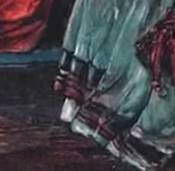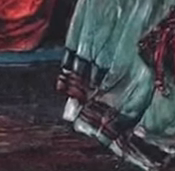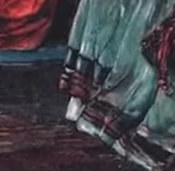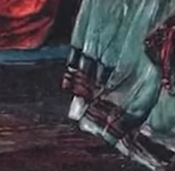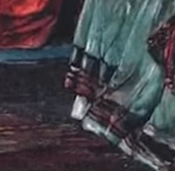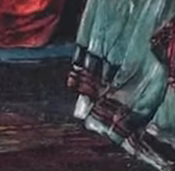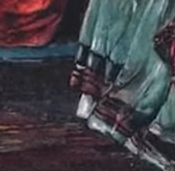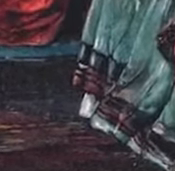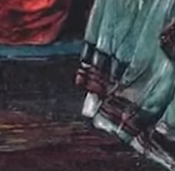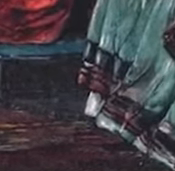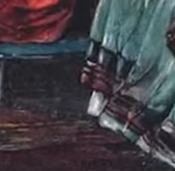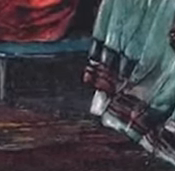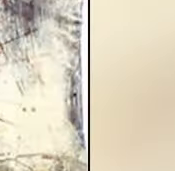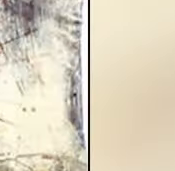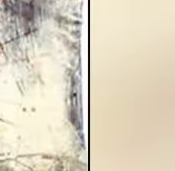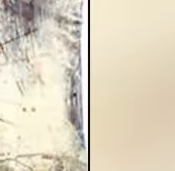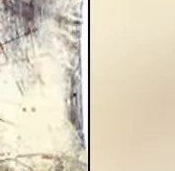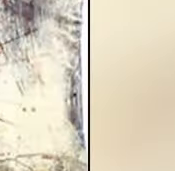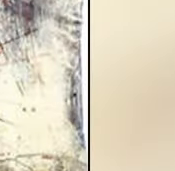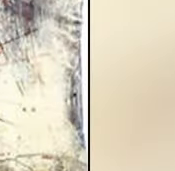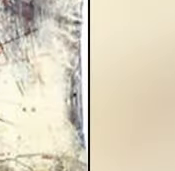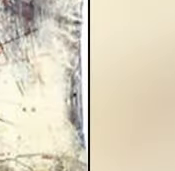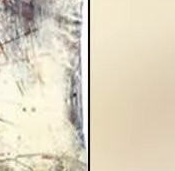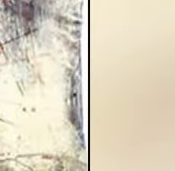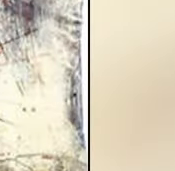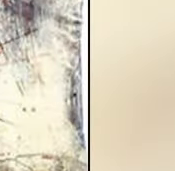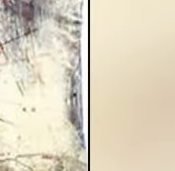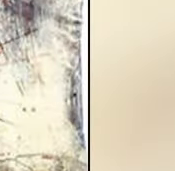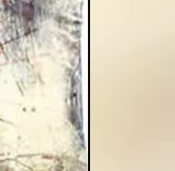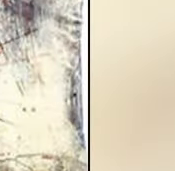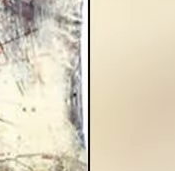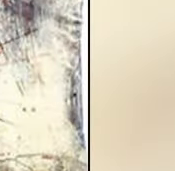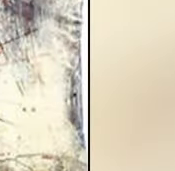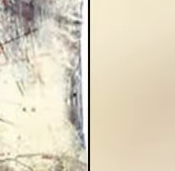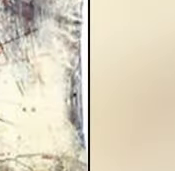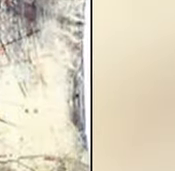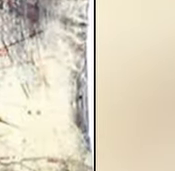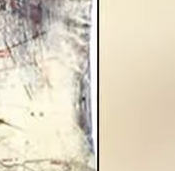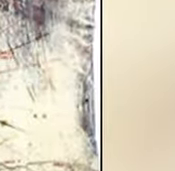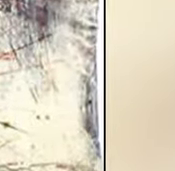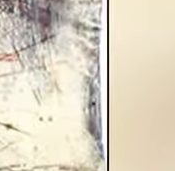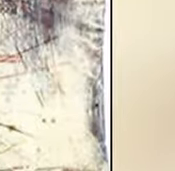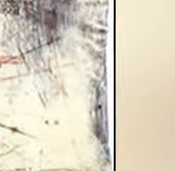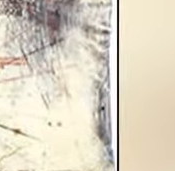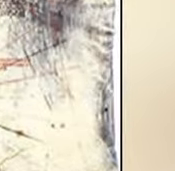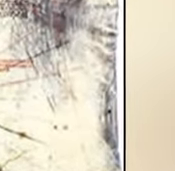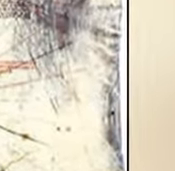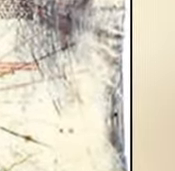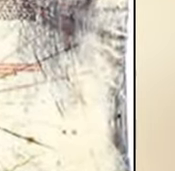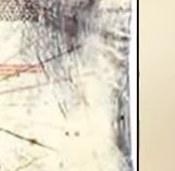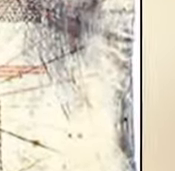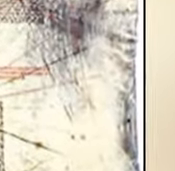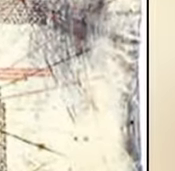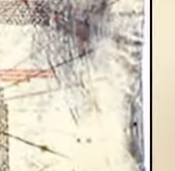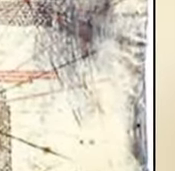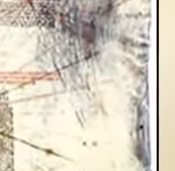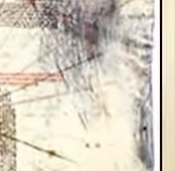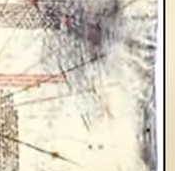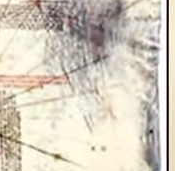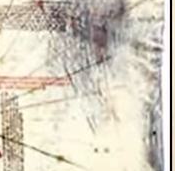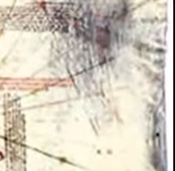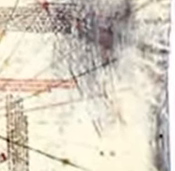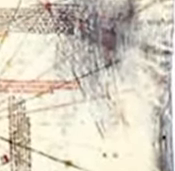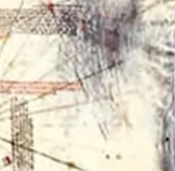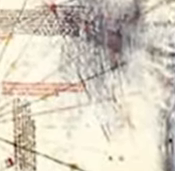Europa y el continente americano. Se dedicó a hacer mapas y adquirir una formación autodidacta. Aprendió las lenguas